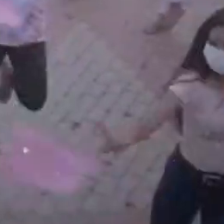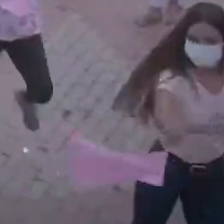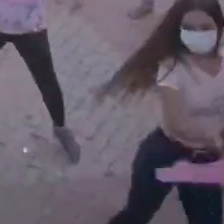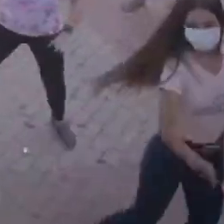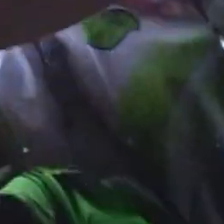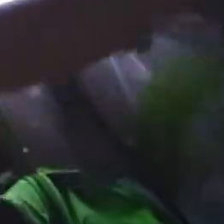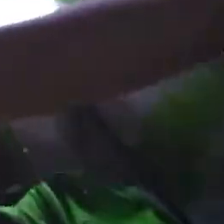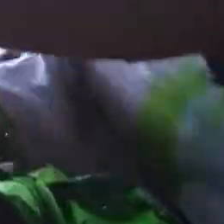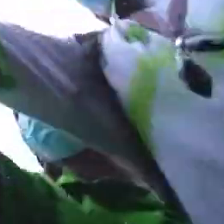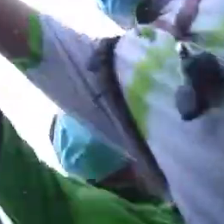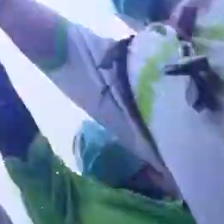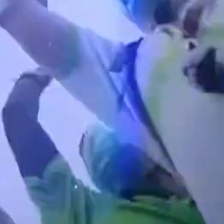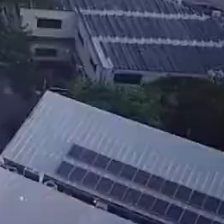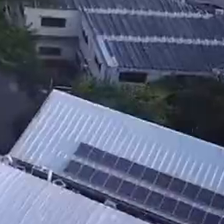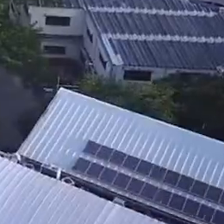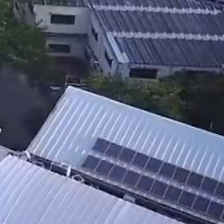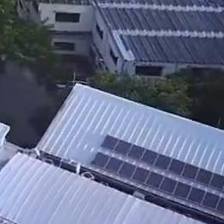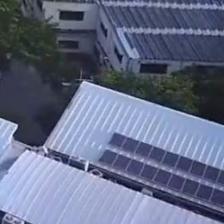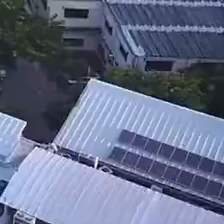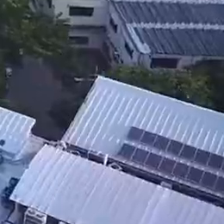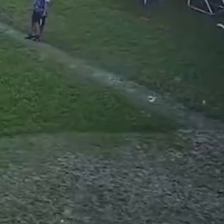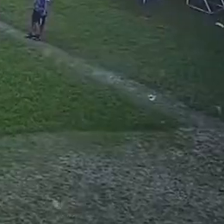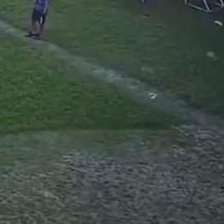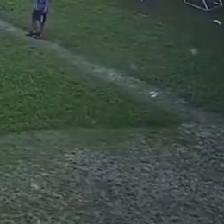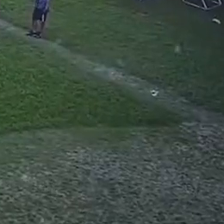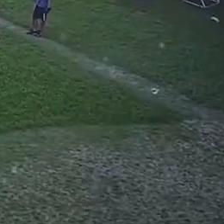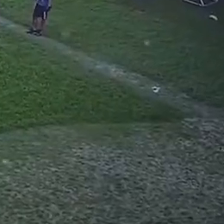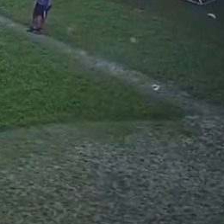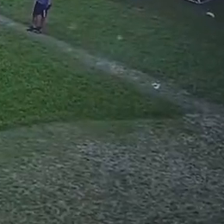Somos la esperanza del territorio.